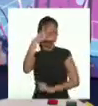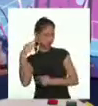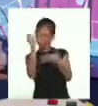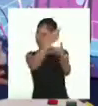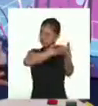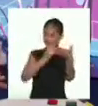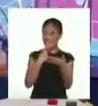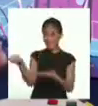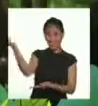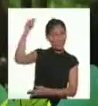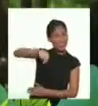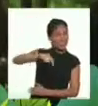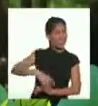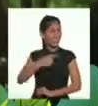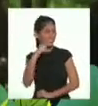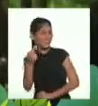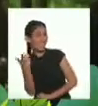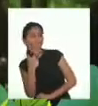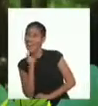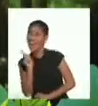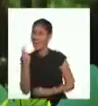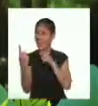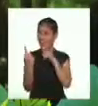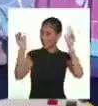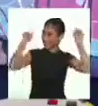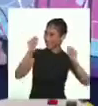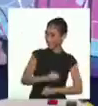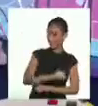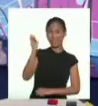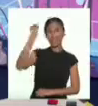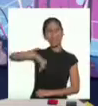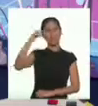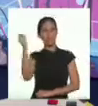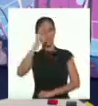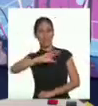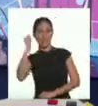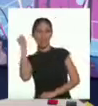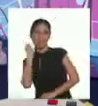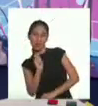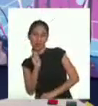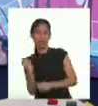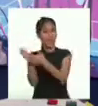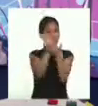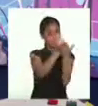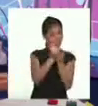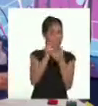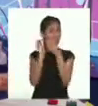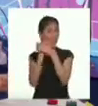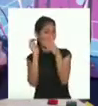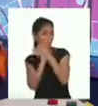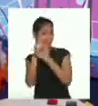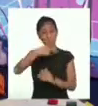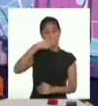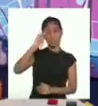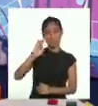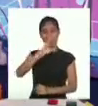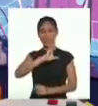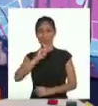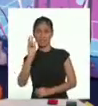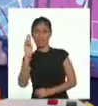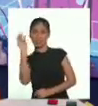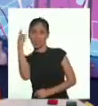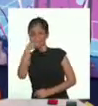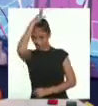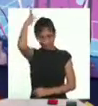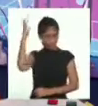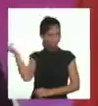experto en escritura? ¡Perciorica! ¡Así es! ¡Majabot! ¡Ayúdame a traer a nuestro amigo Héctor Gallo